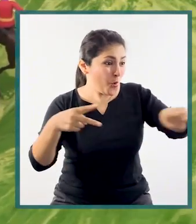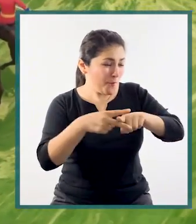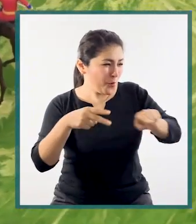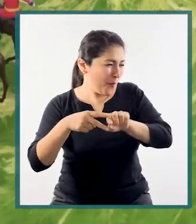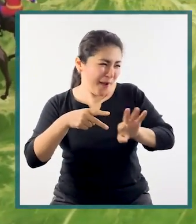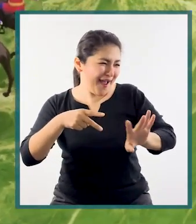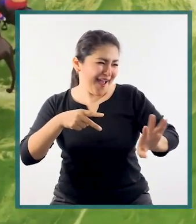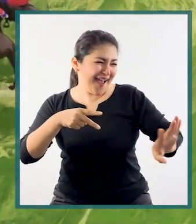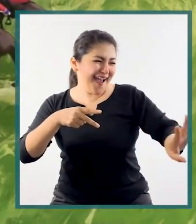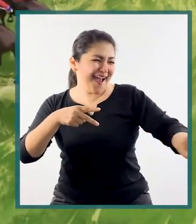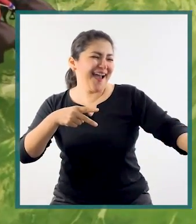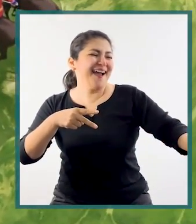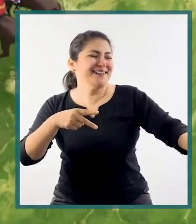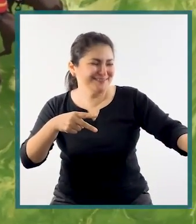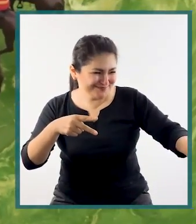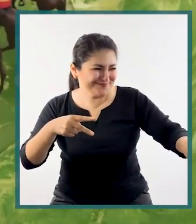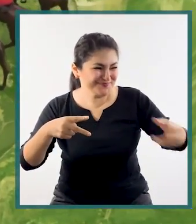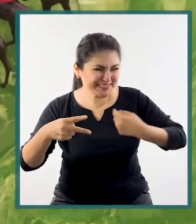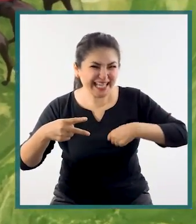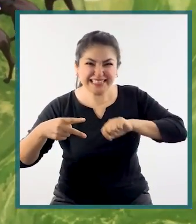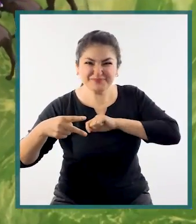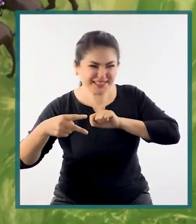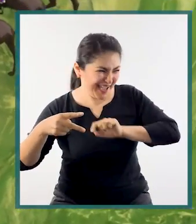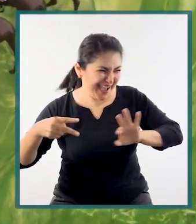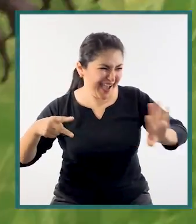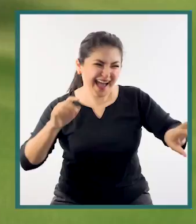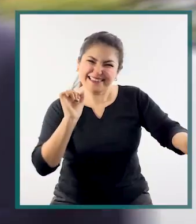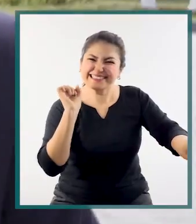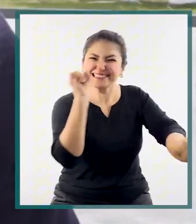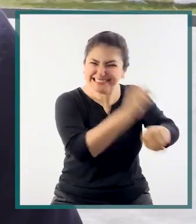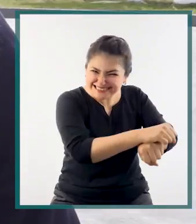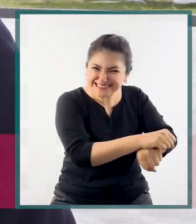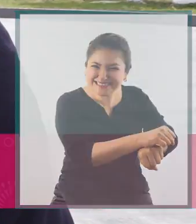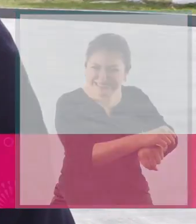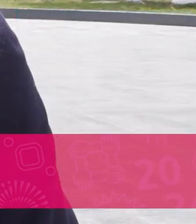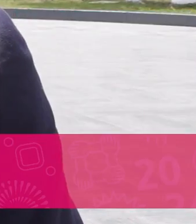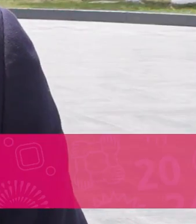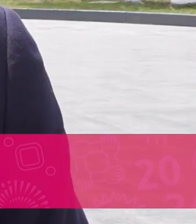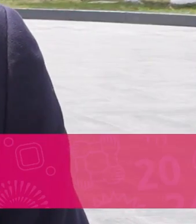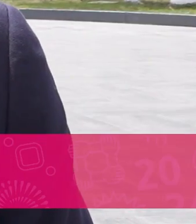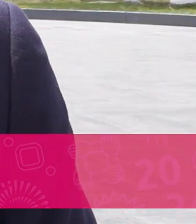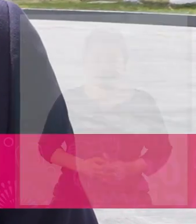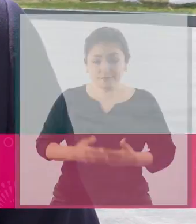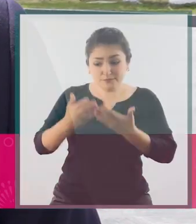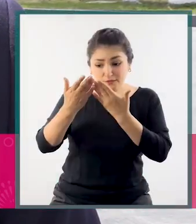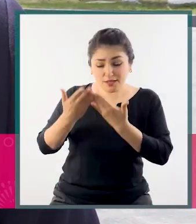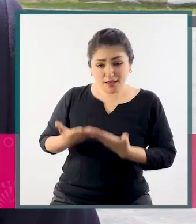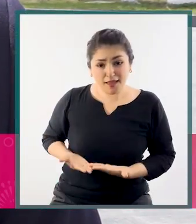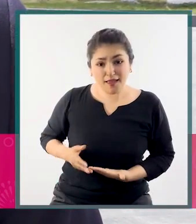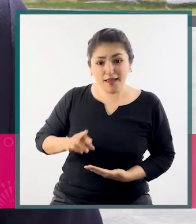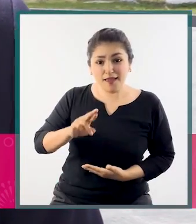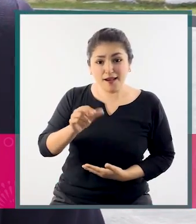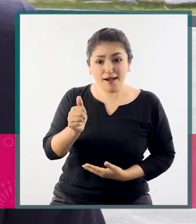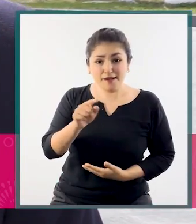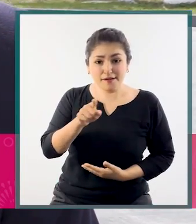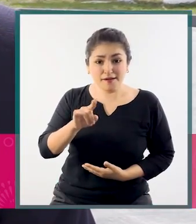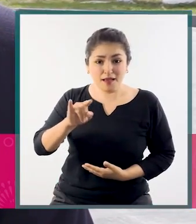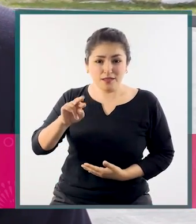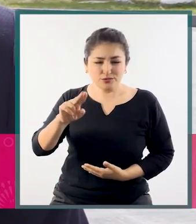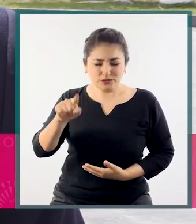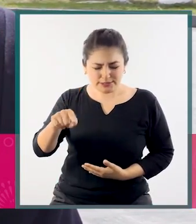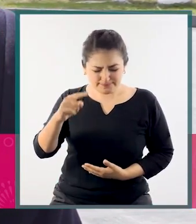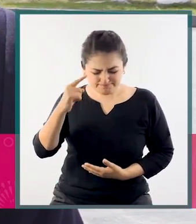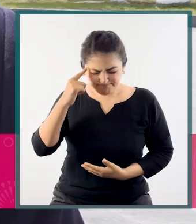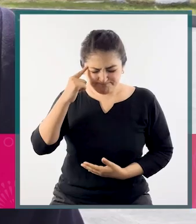experimentada Caballería Realista había sido derrotada. Nuestro héroe de Junín, José Andrés Razuri, va a aprovechar para tomar su